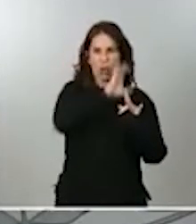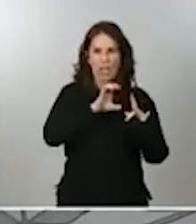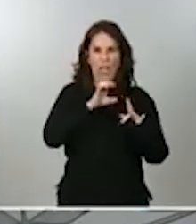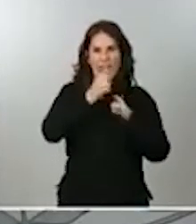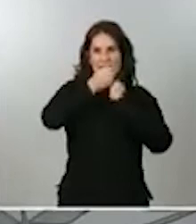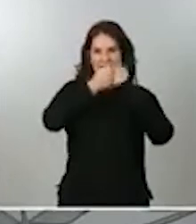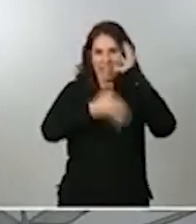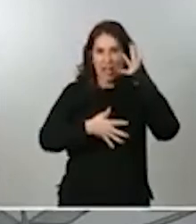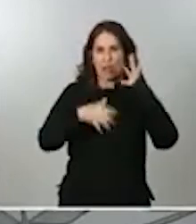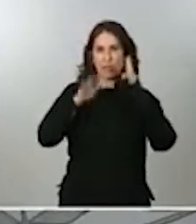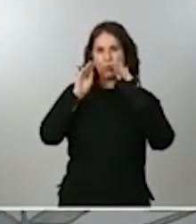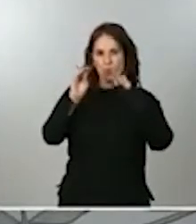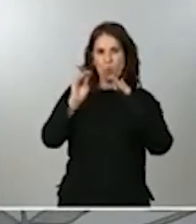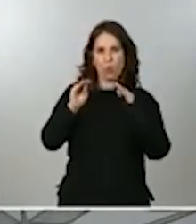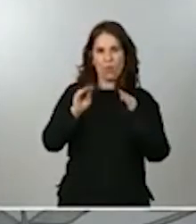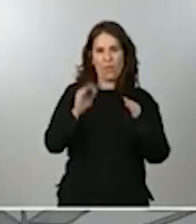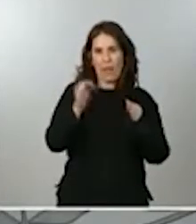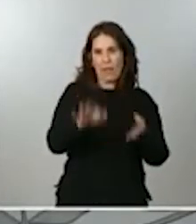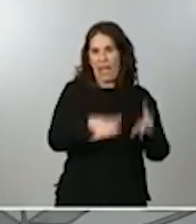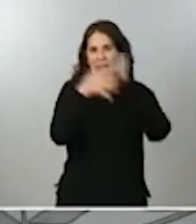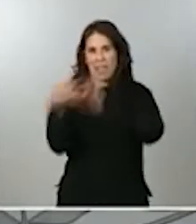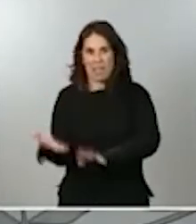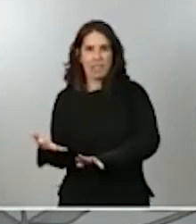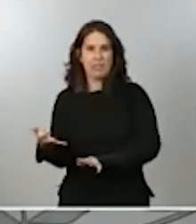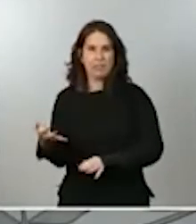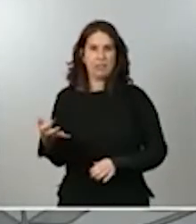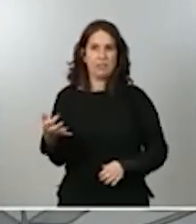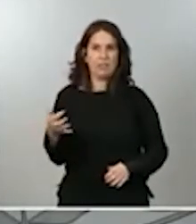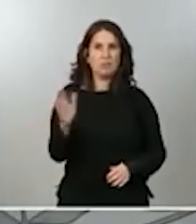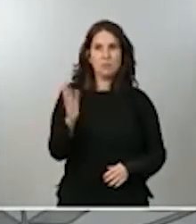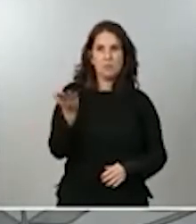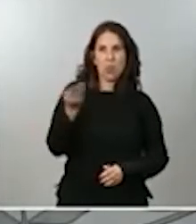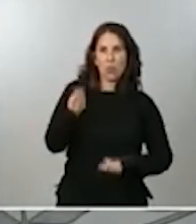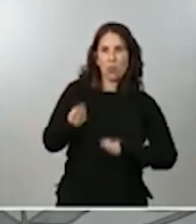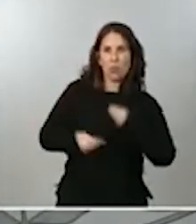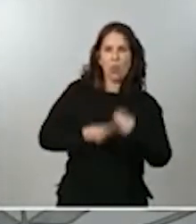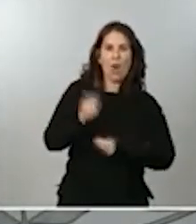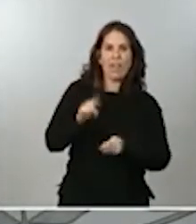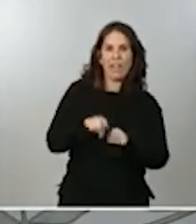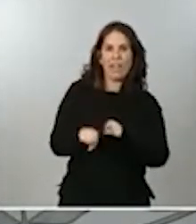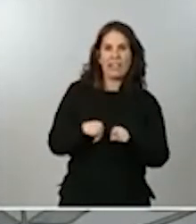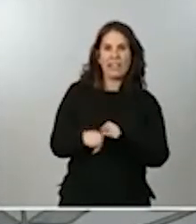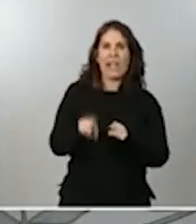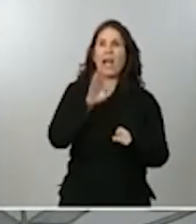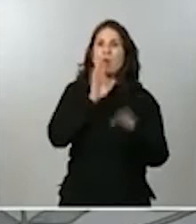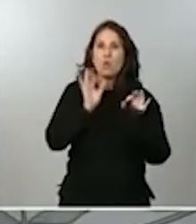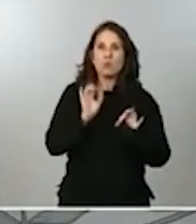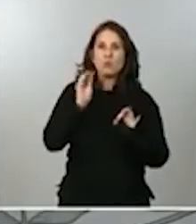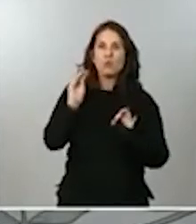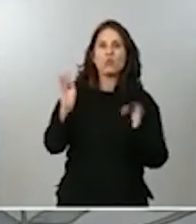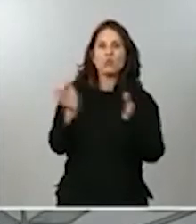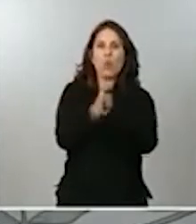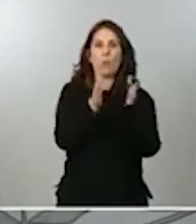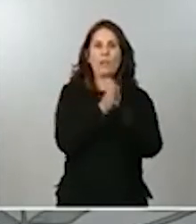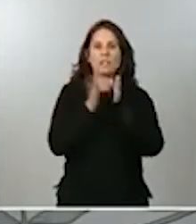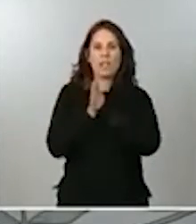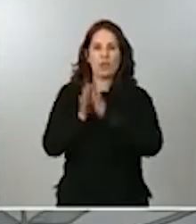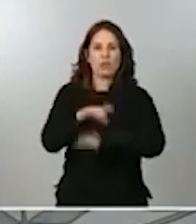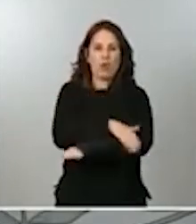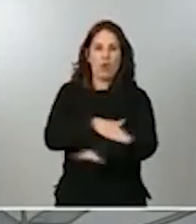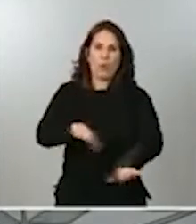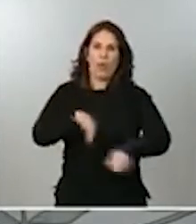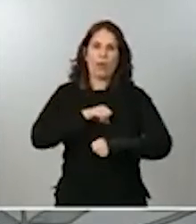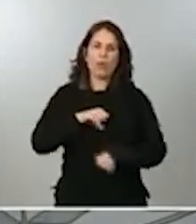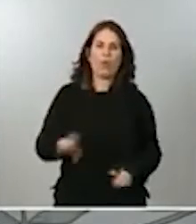Interterritorial y, sin embargo, no haga esta misma crítica cuando son sus compañeros gobernando en las comunidades autónomas